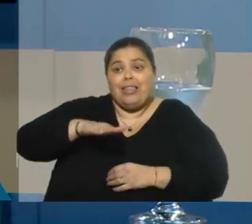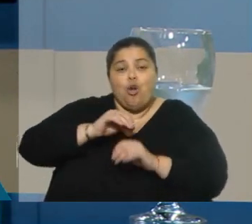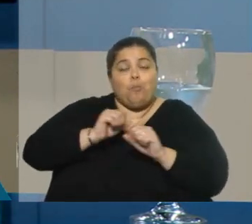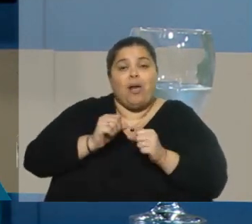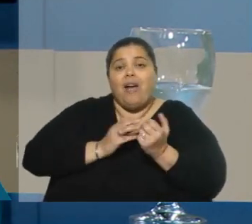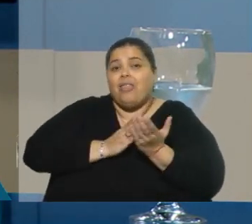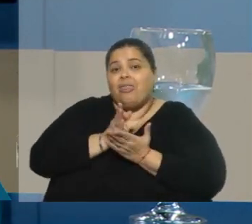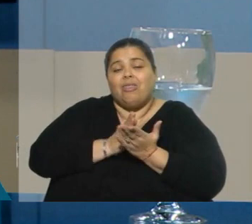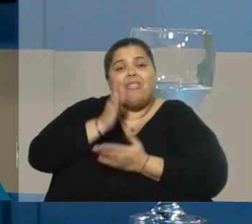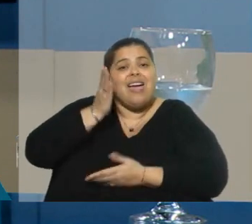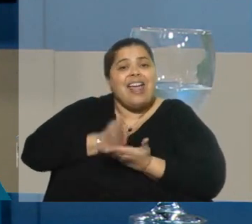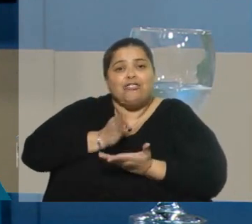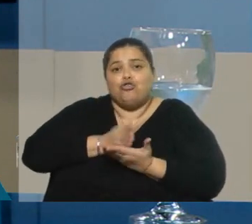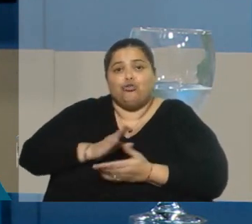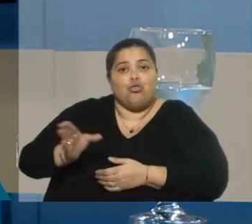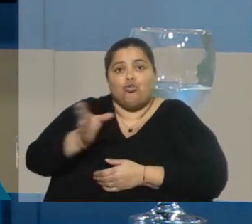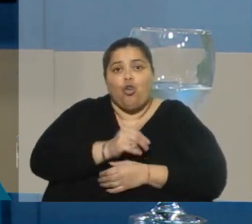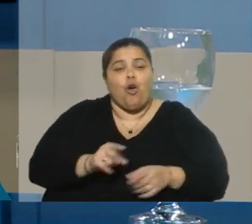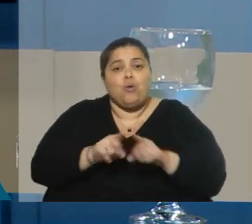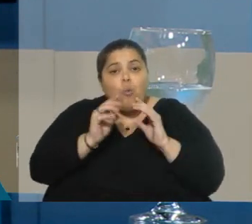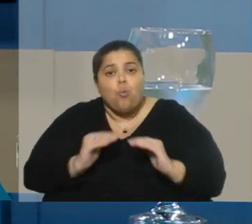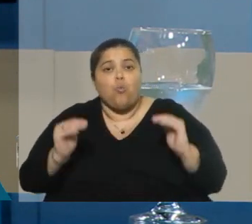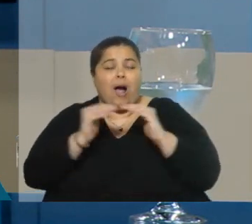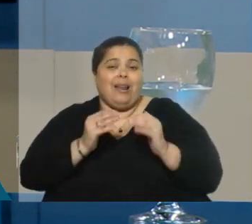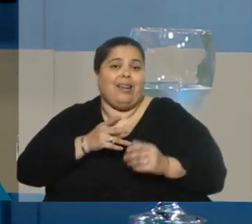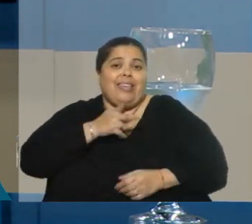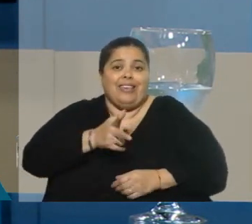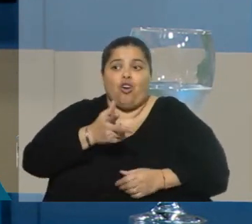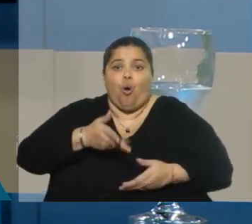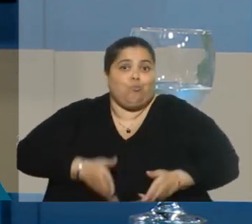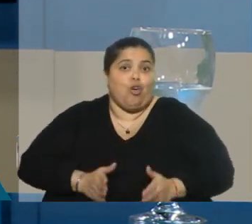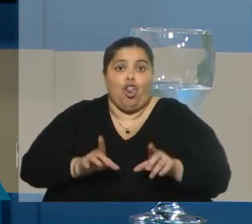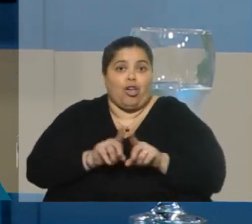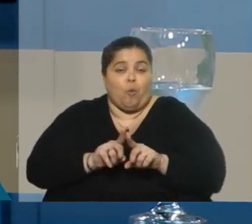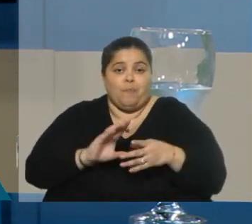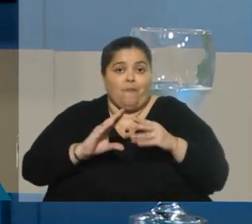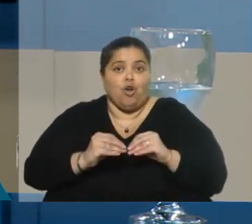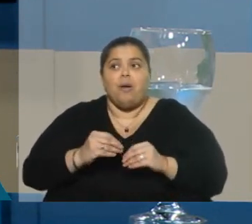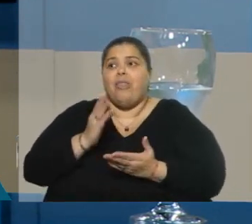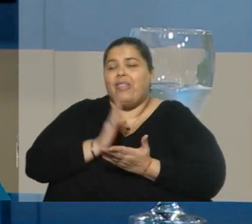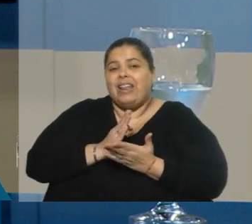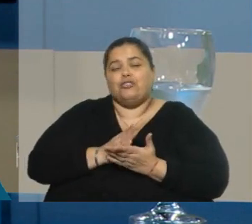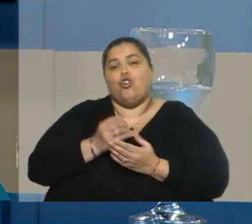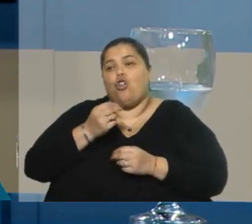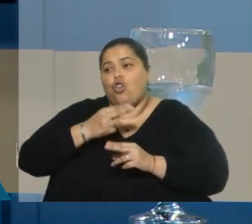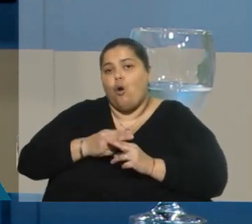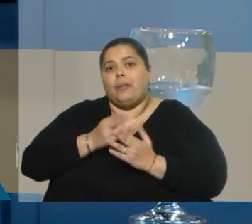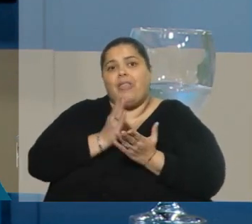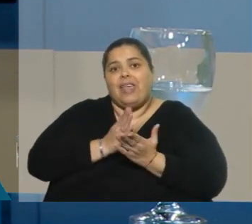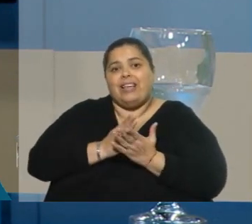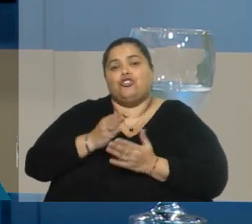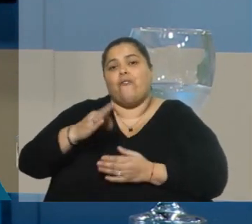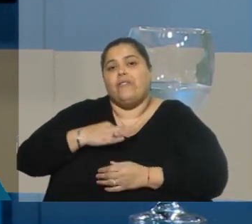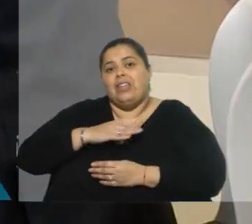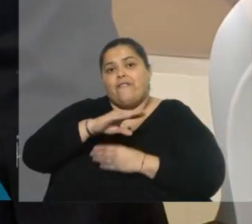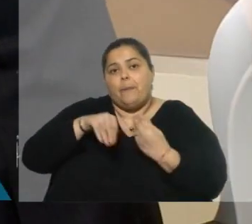equiparable a la condición de hijo biológico. El derecho al nombre, el derecho al patrimonio, los derechos filiatorios y sobre todo el derecho a vivir en